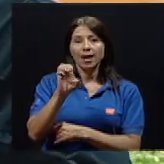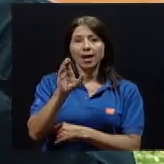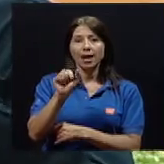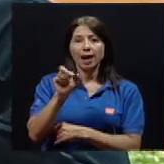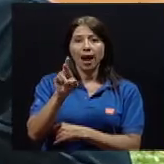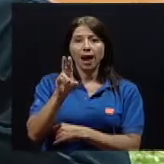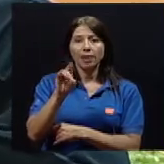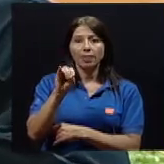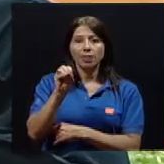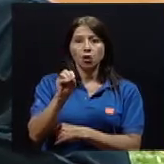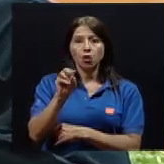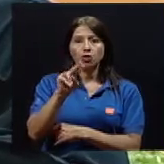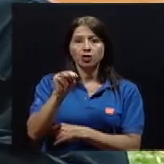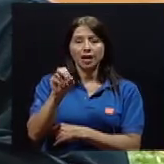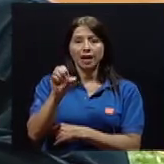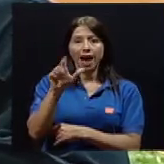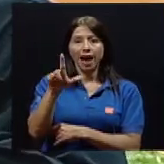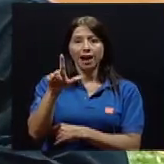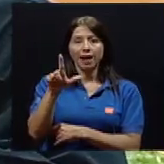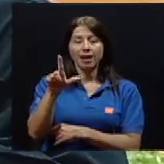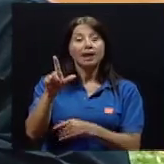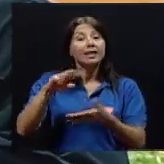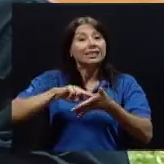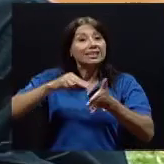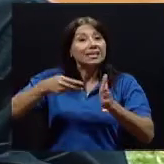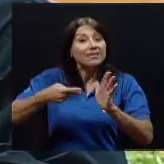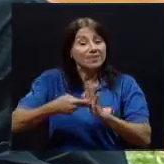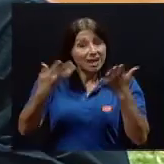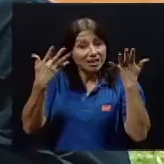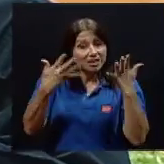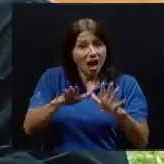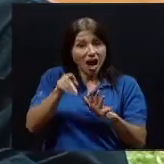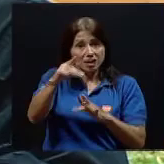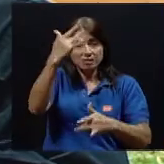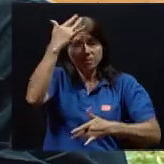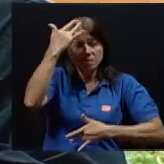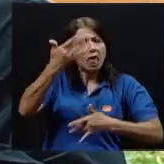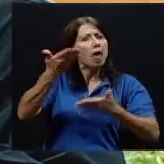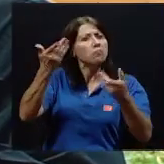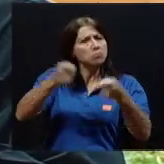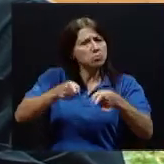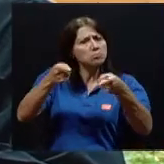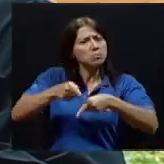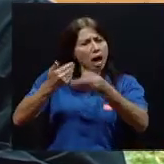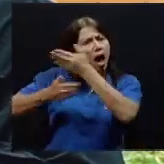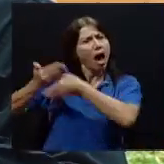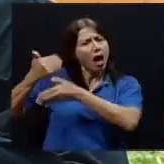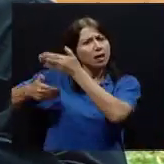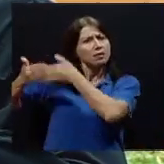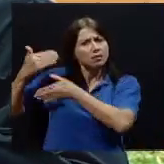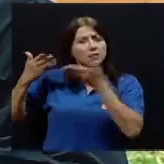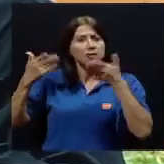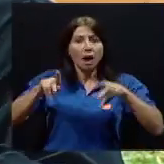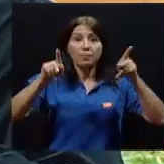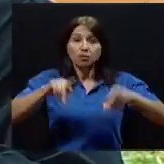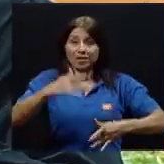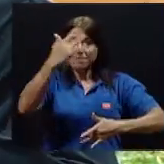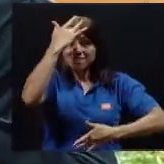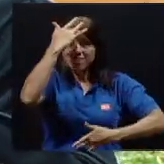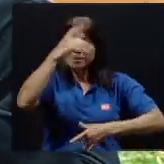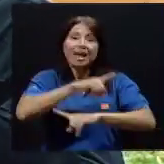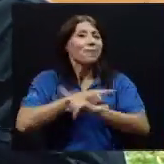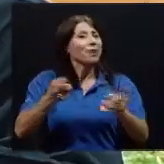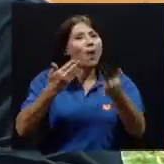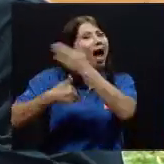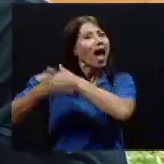existencia desde previo ya venía dándose y se presentaba en los pacientes, no se le daba con ese nombre,